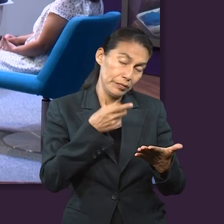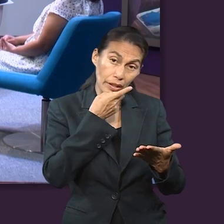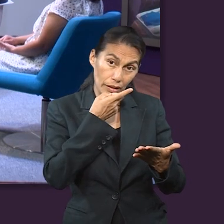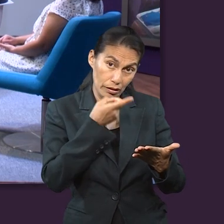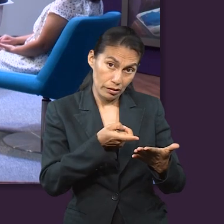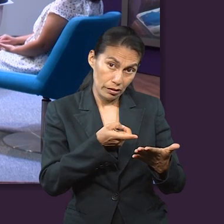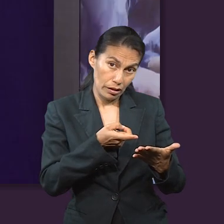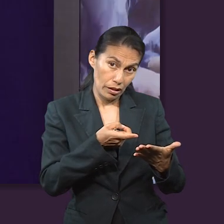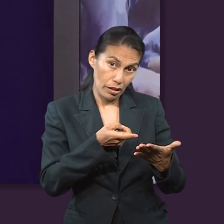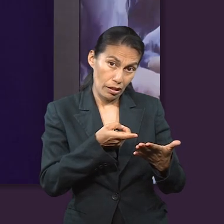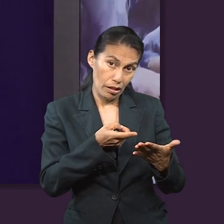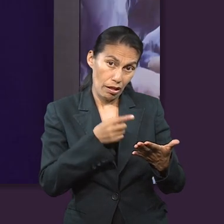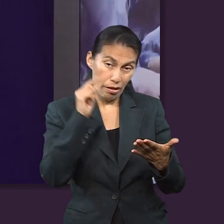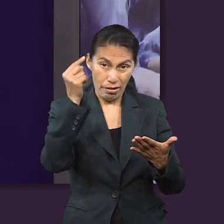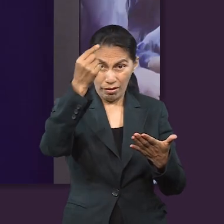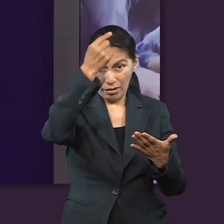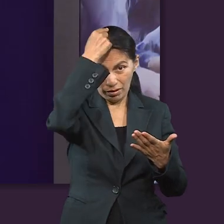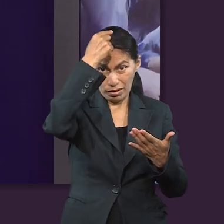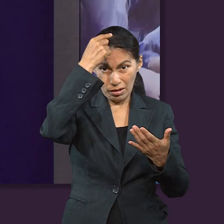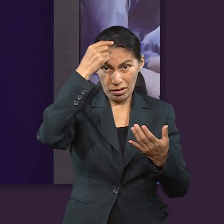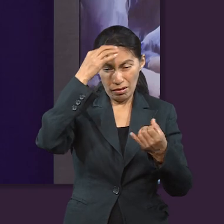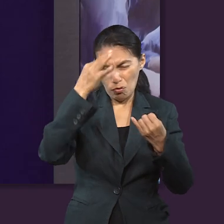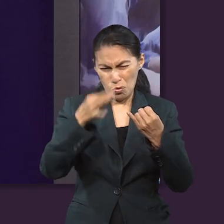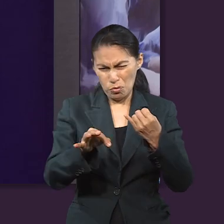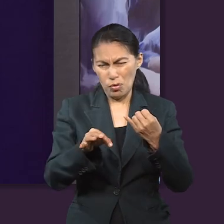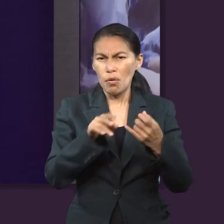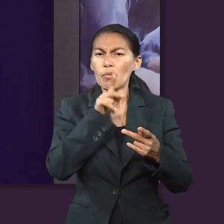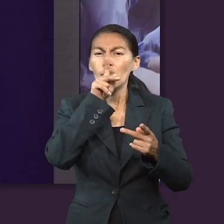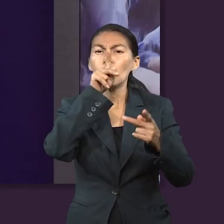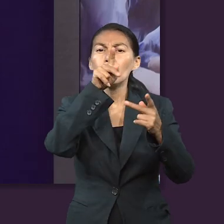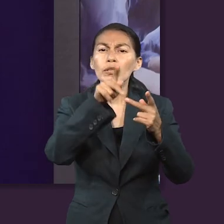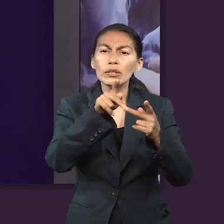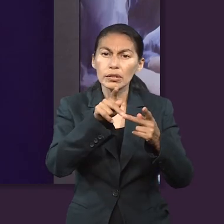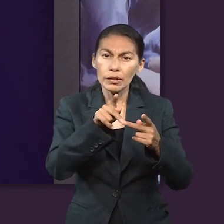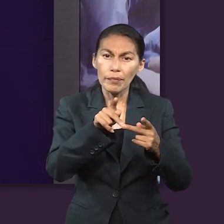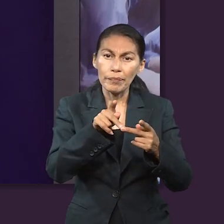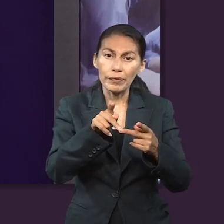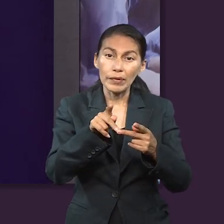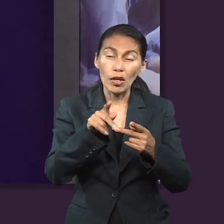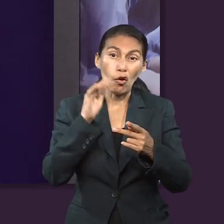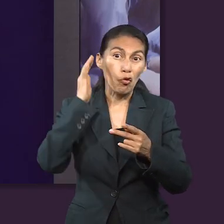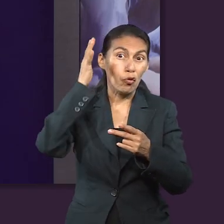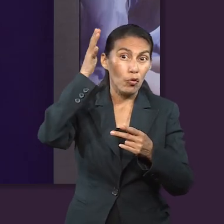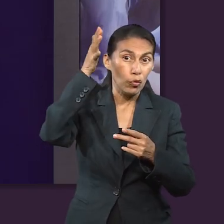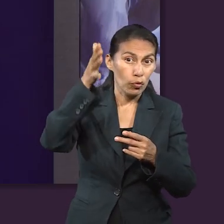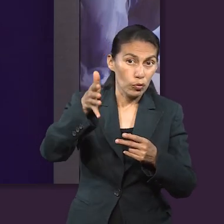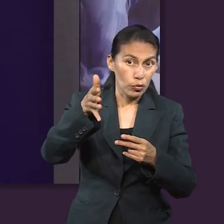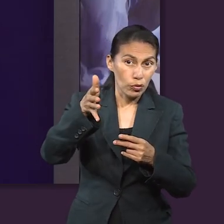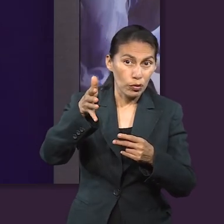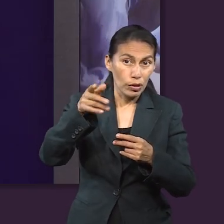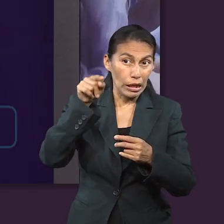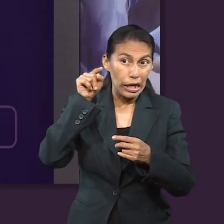pues prácticamente la parte final del libro de Daniel, que es profético, y dice, En aquel tiempo se